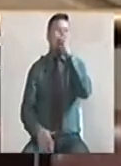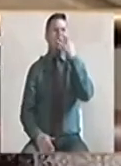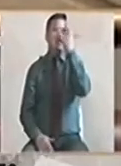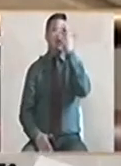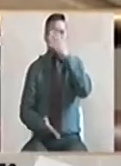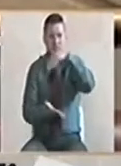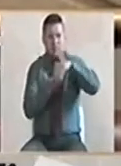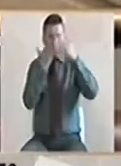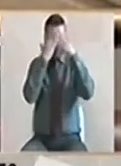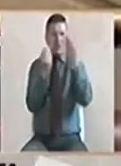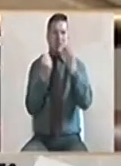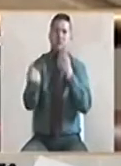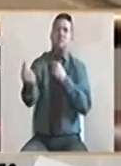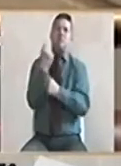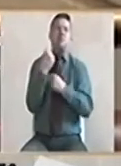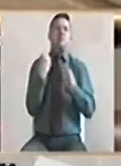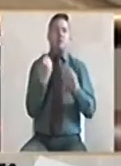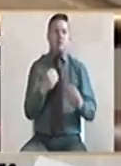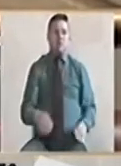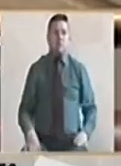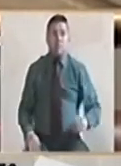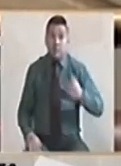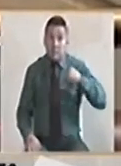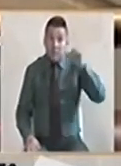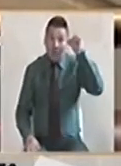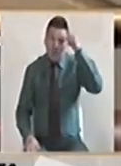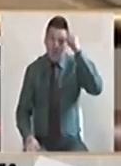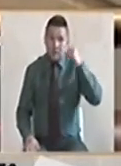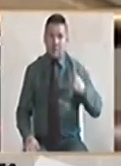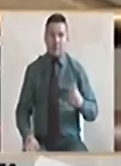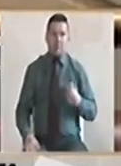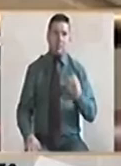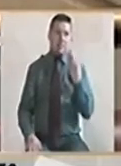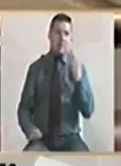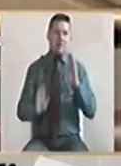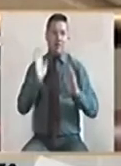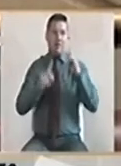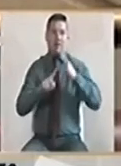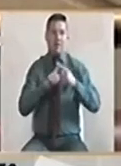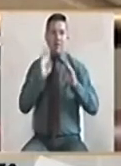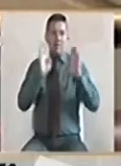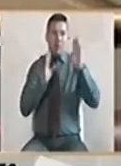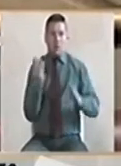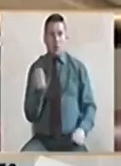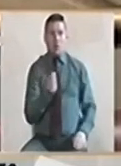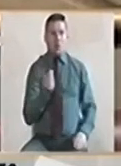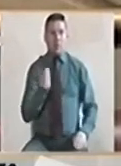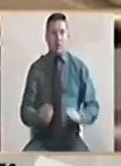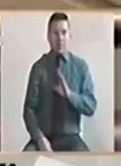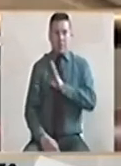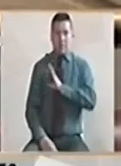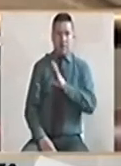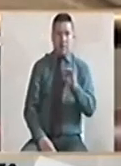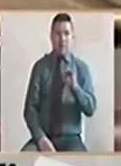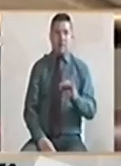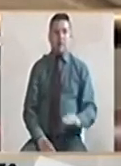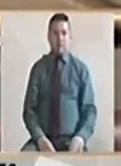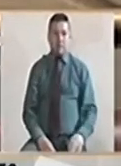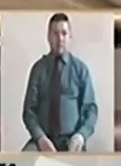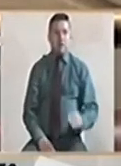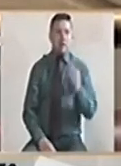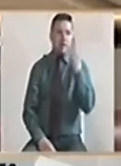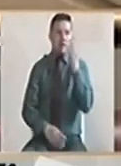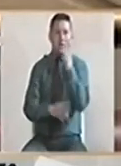democrático? Le recuerdo, yo fui a través de candidato al Consejo de Cali, en tres